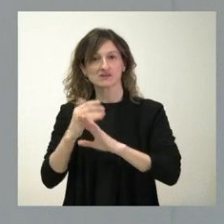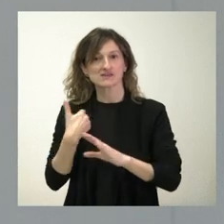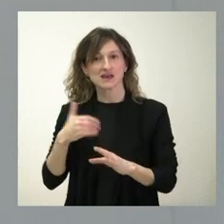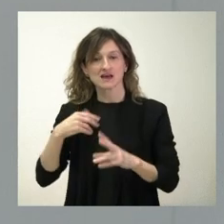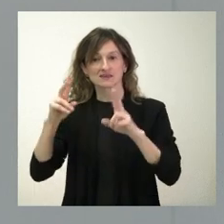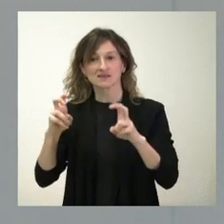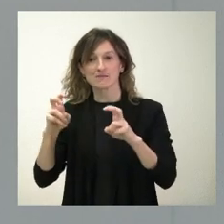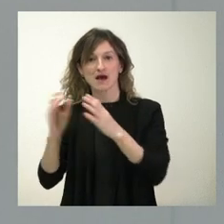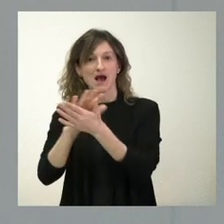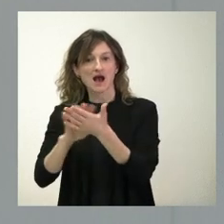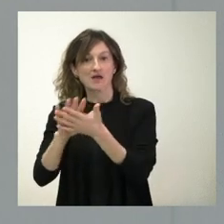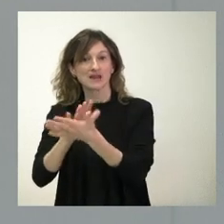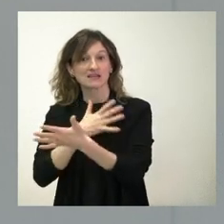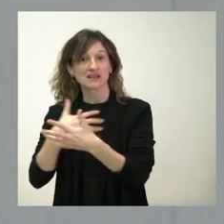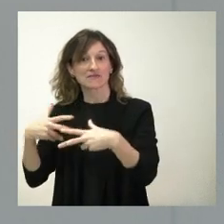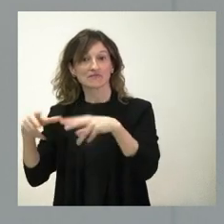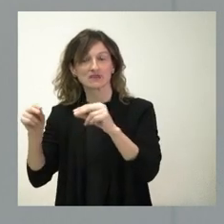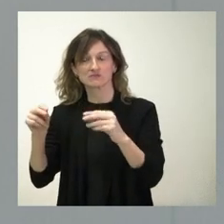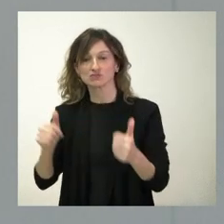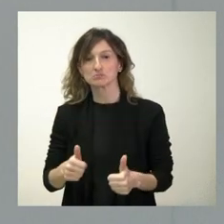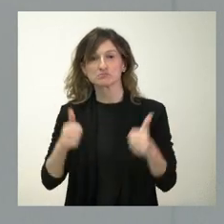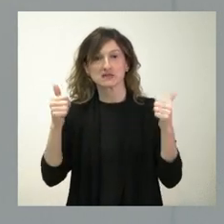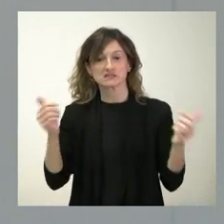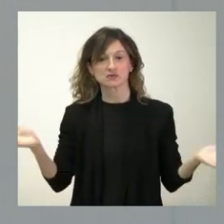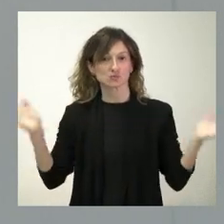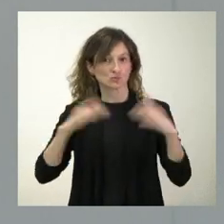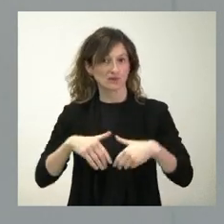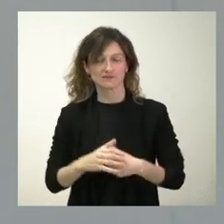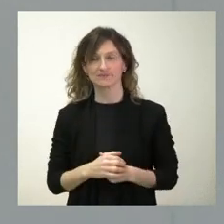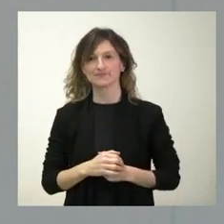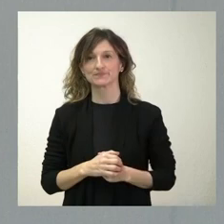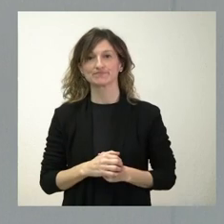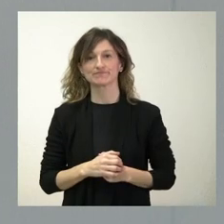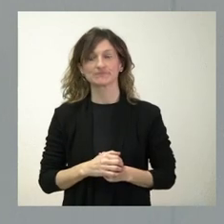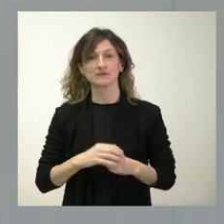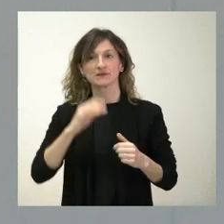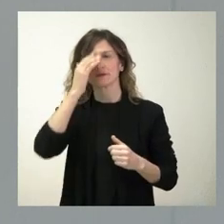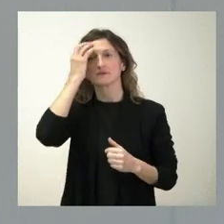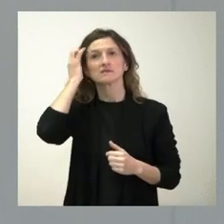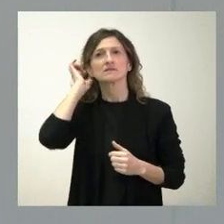asunto, pues es un asunto que no tiene más recorrido, al menos no lo tiene por nuestra parte. El asunto